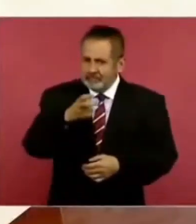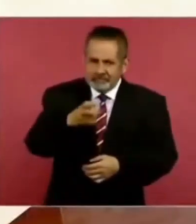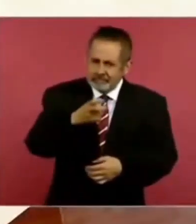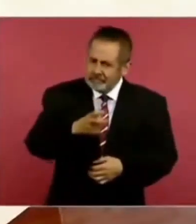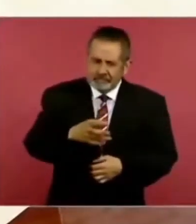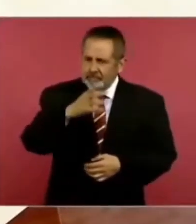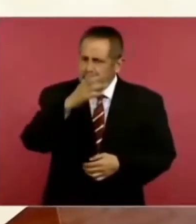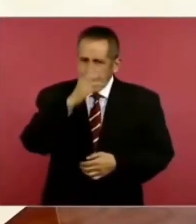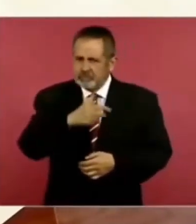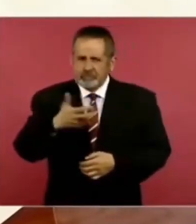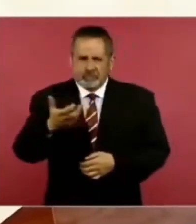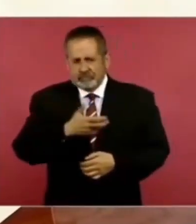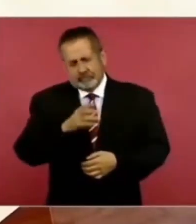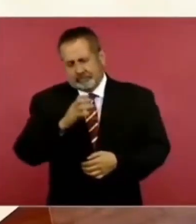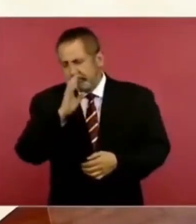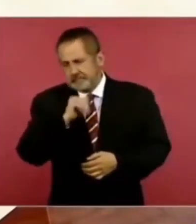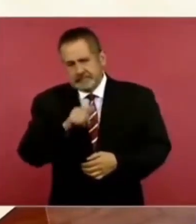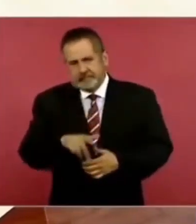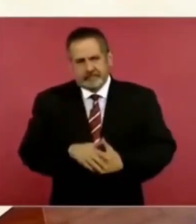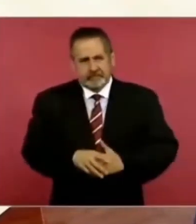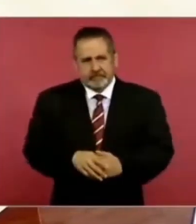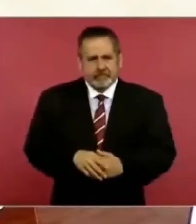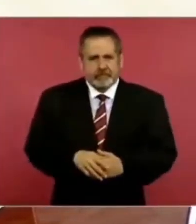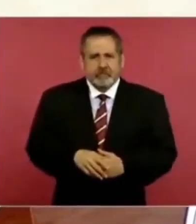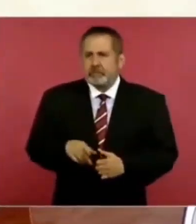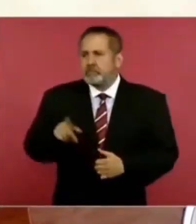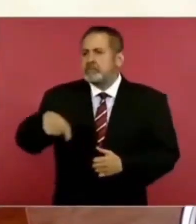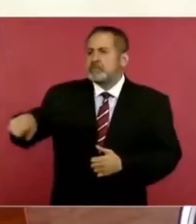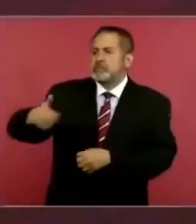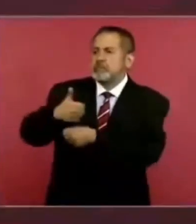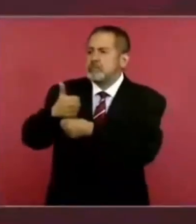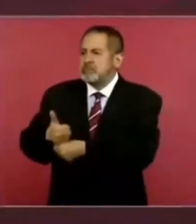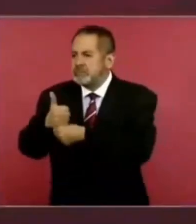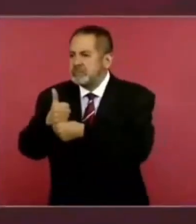utilizar el dolor humano.